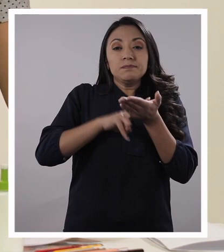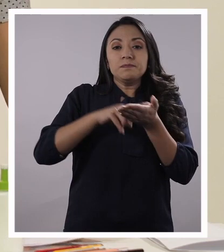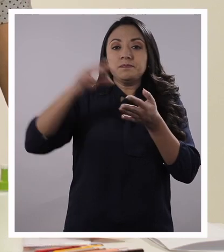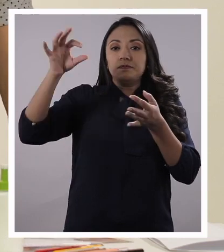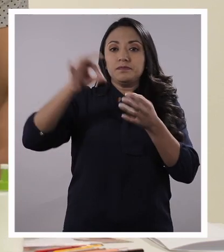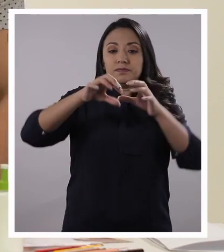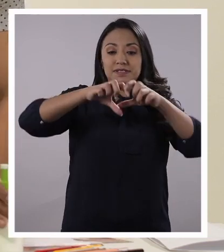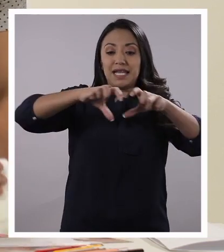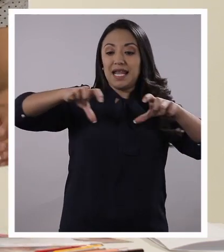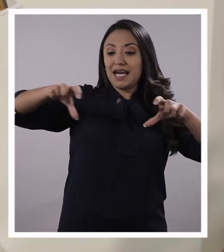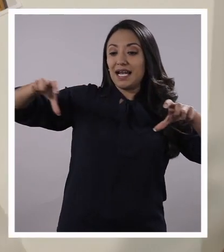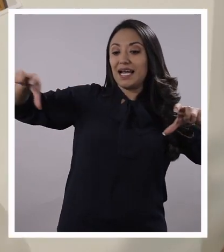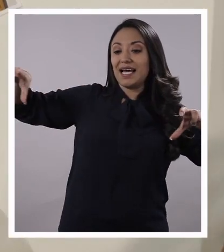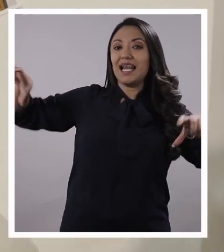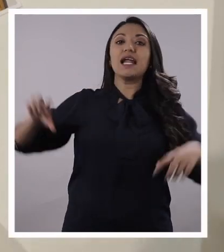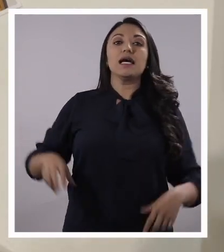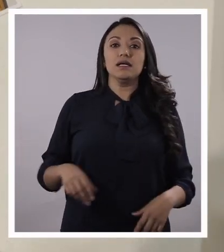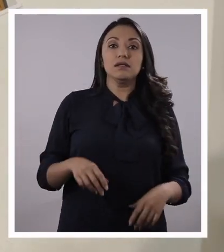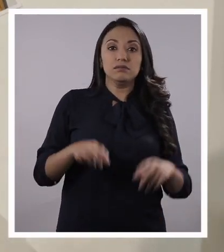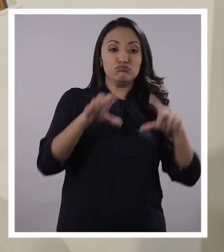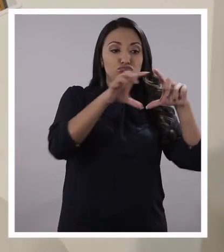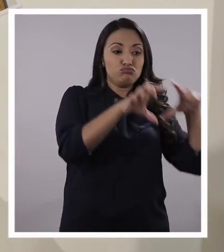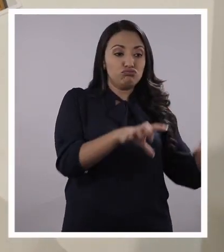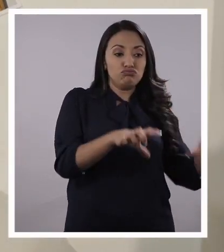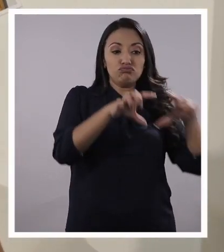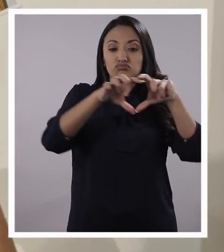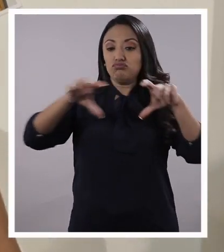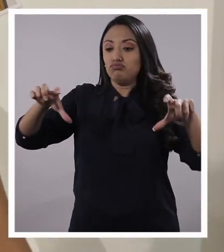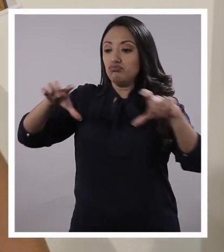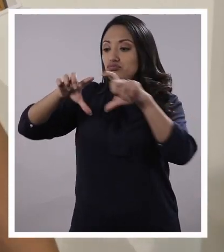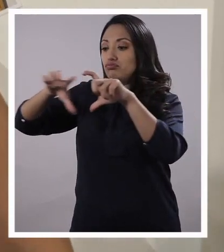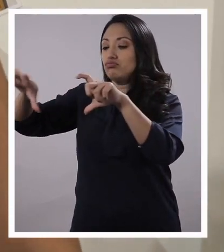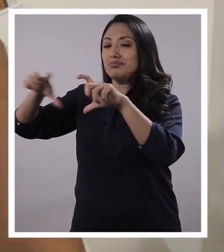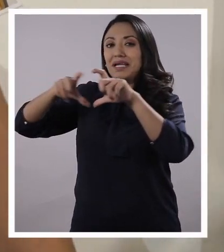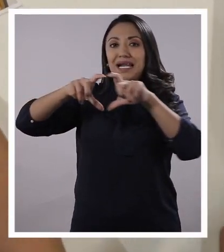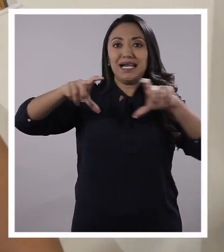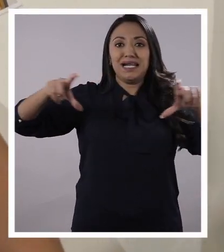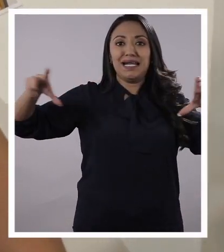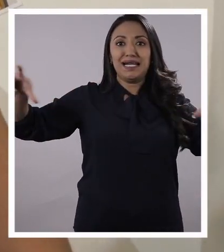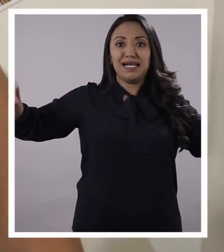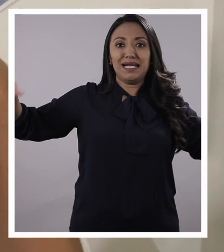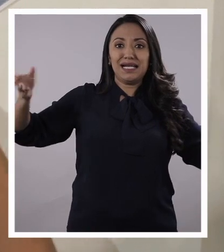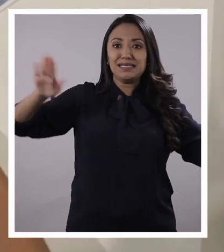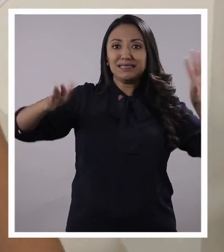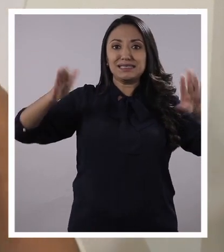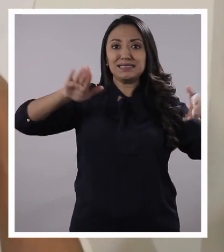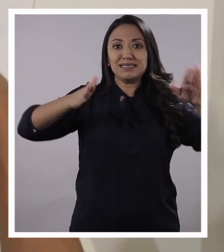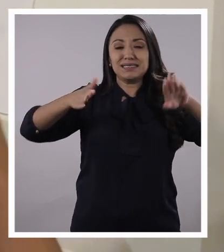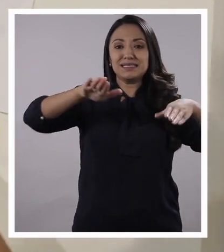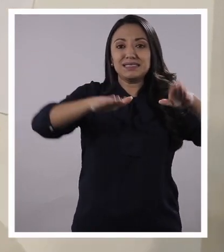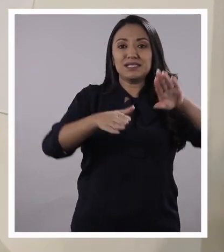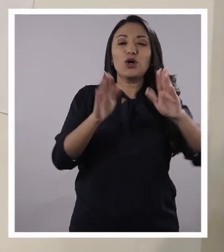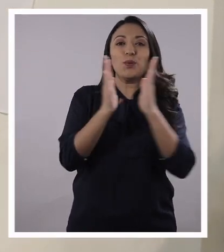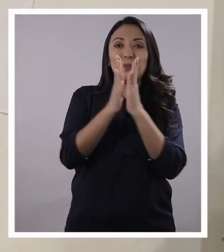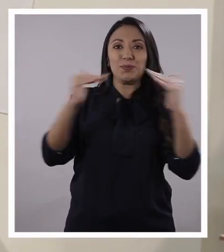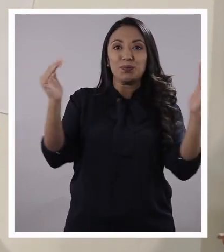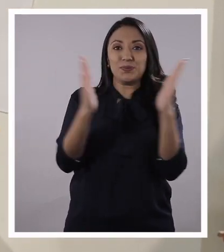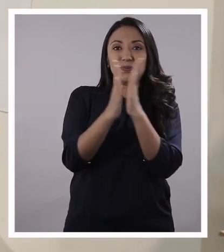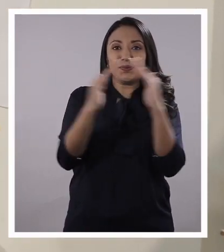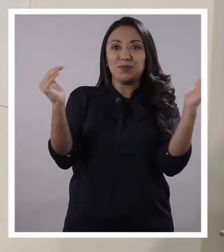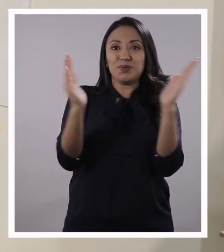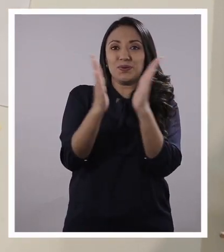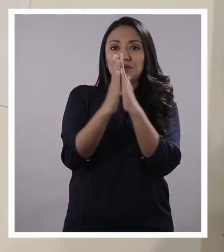formar una tira larga. Ah, muy bien. Vamos a hacer una tira muy larga. Muy larga. Y la vamos a doblar en forma de acordeón.